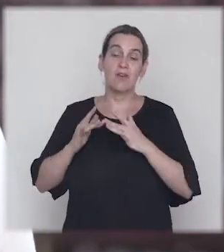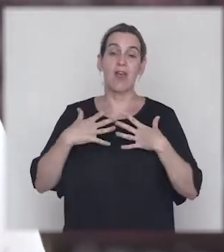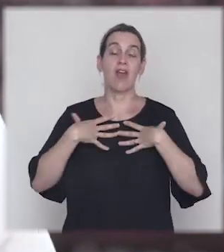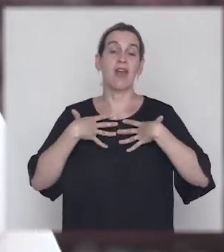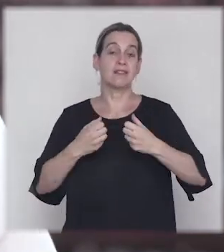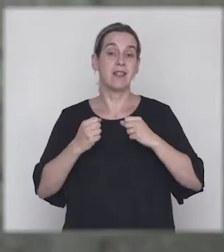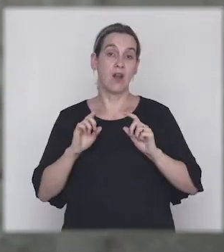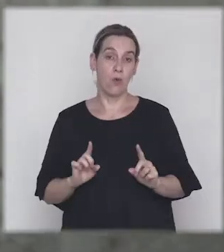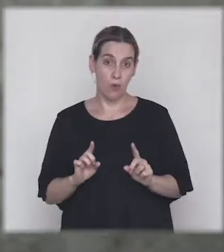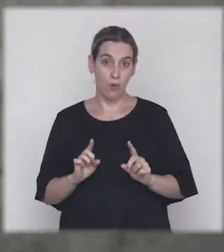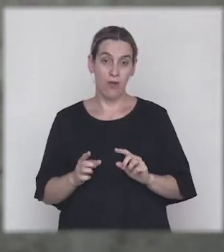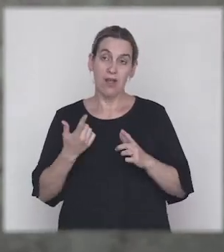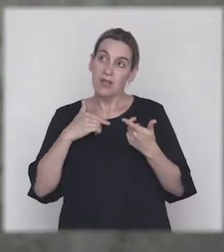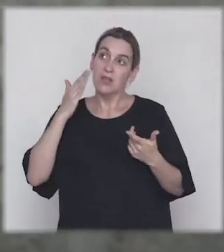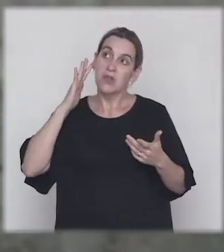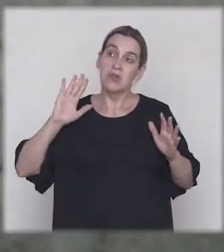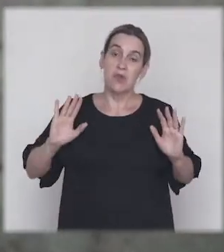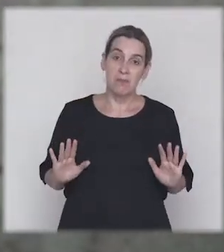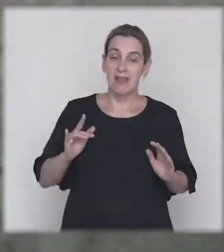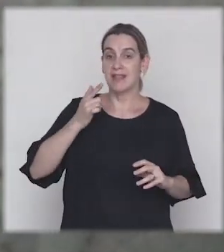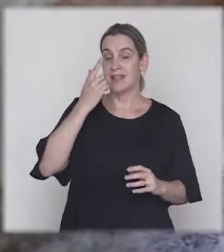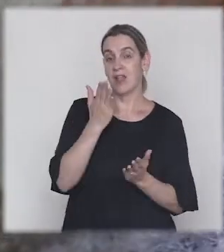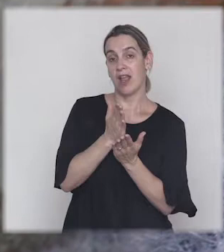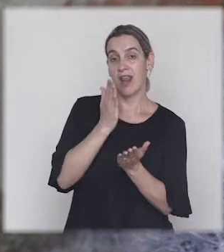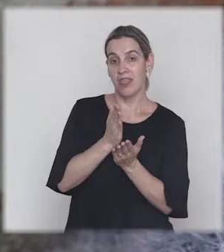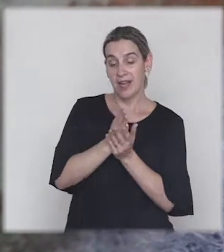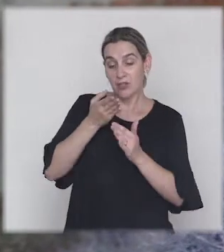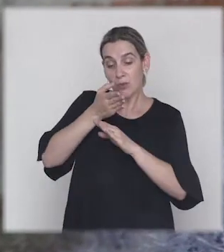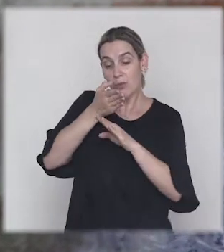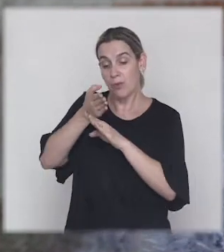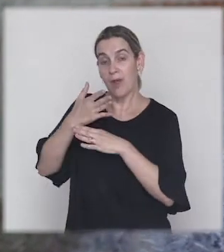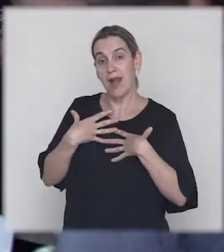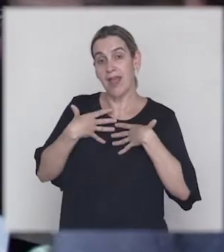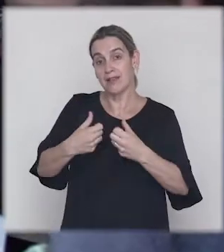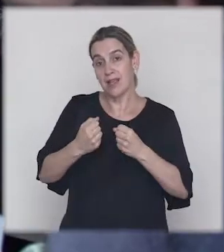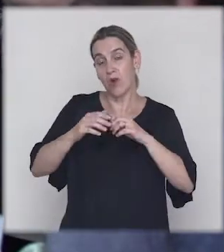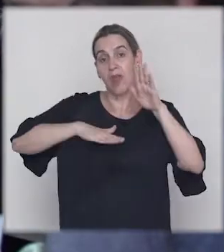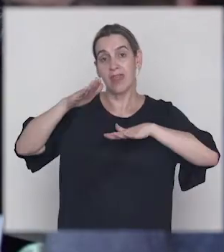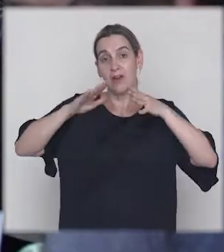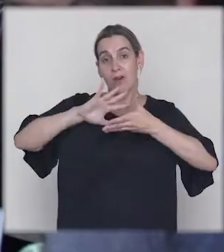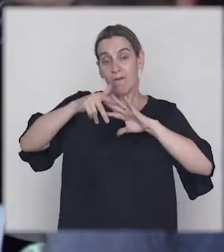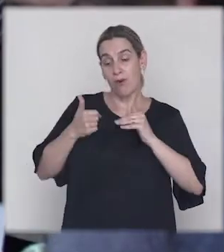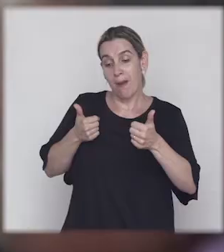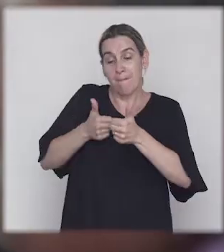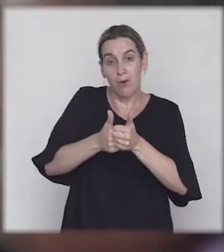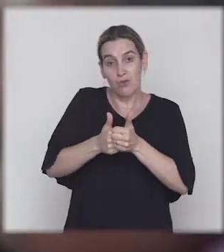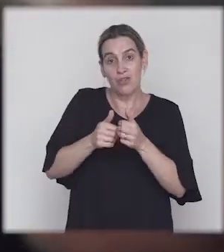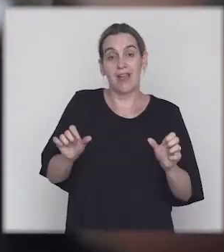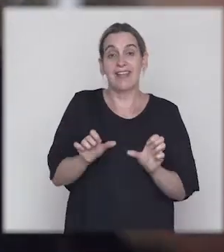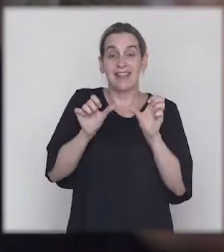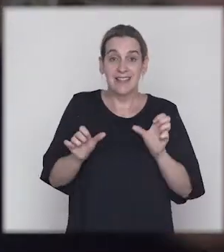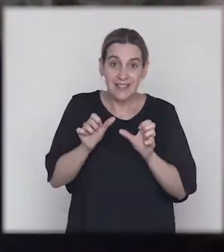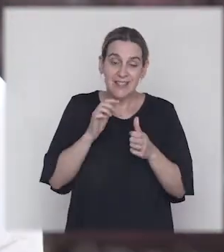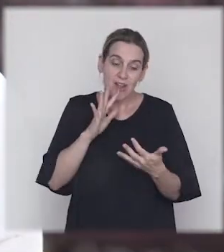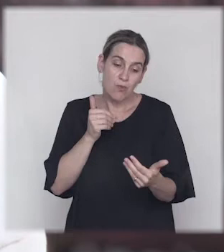a la salud, entiendo que el derecho al acceso a la salud está como de alguna manera próximo por lo que tiene que